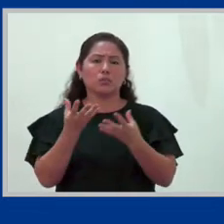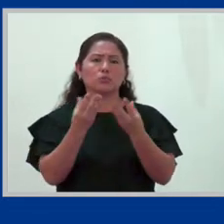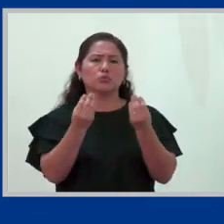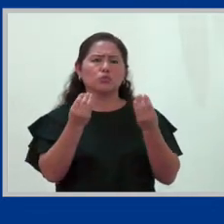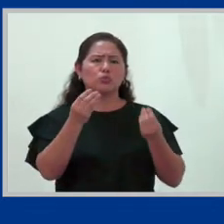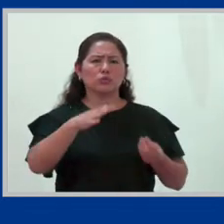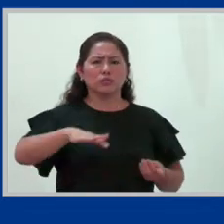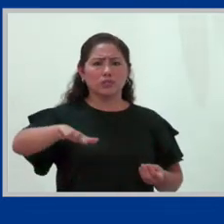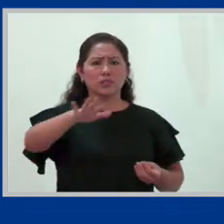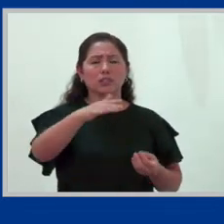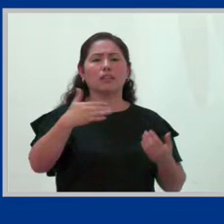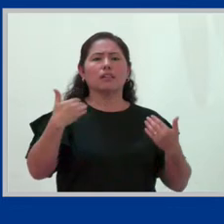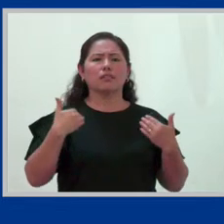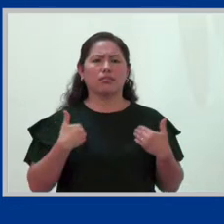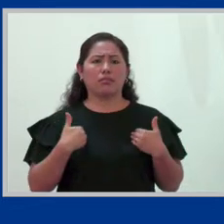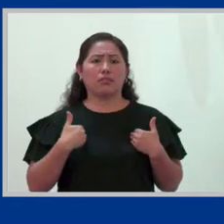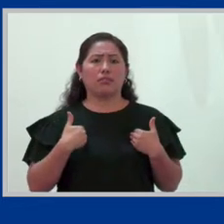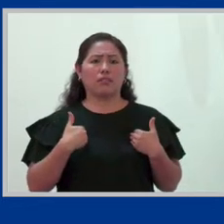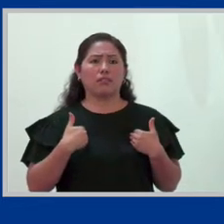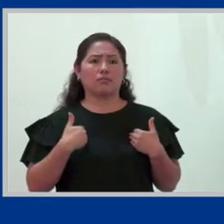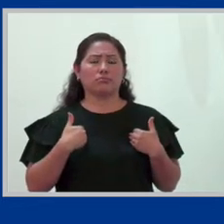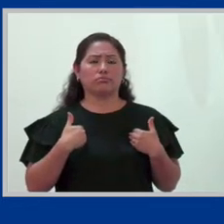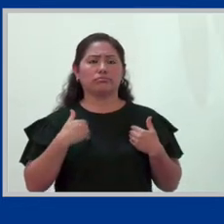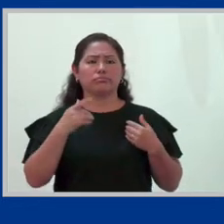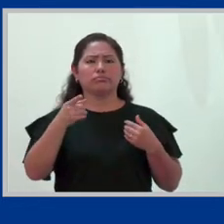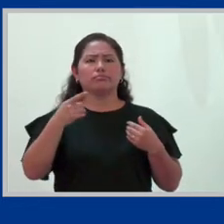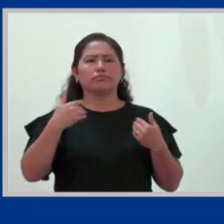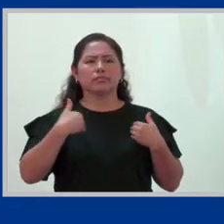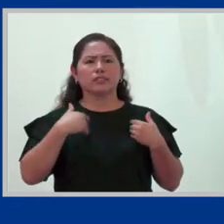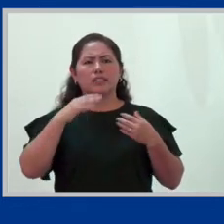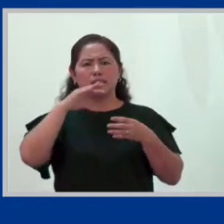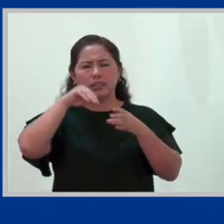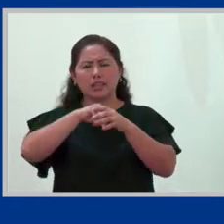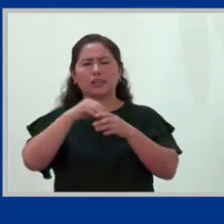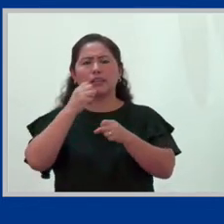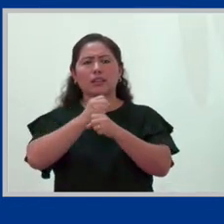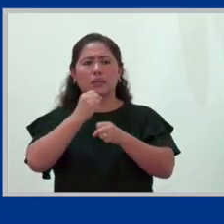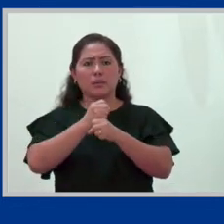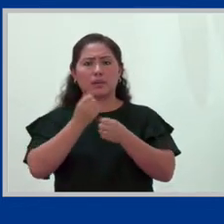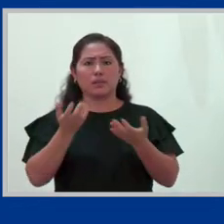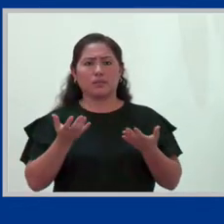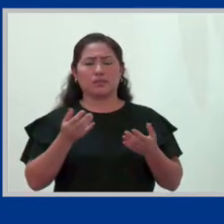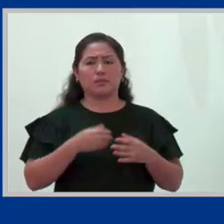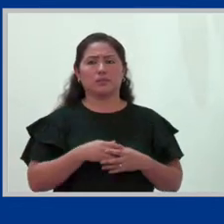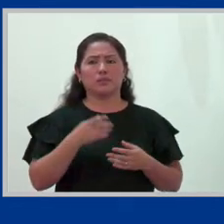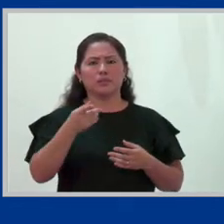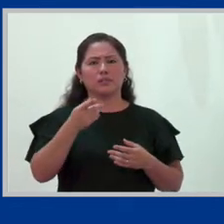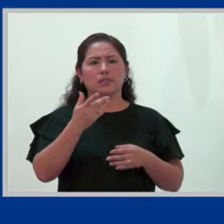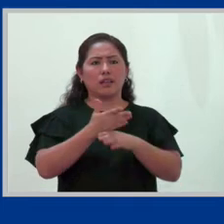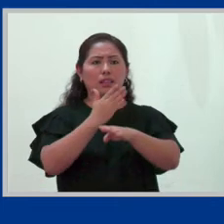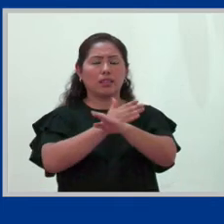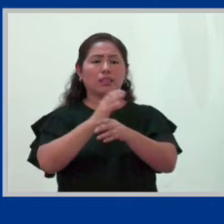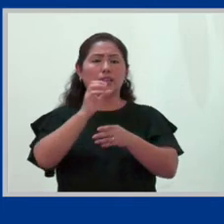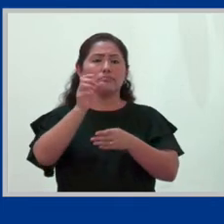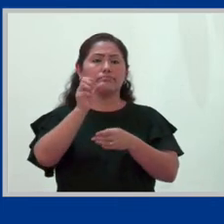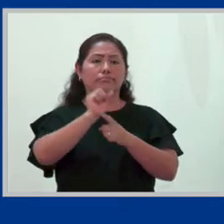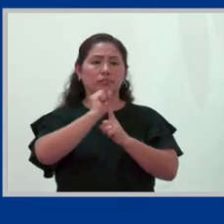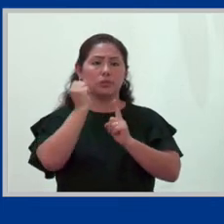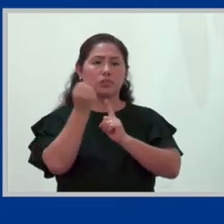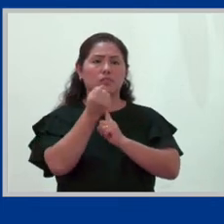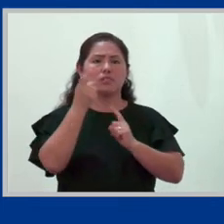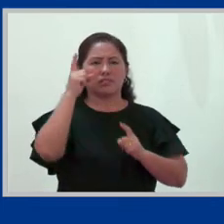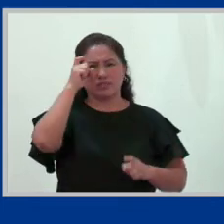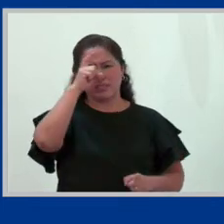de ellas venían con puestos de trabajo precarios. Y claro, ante una situación de crisis, esos